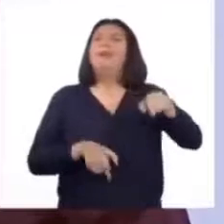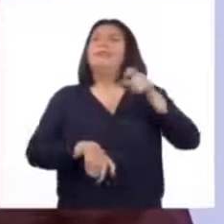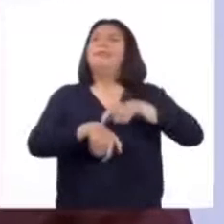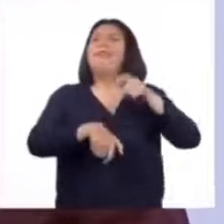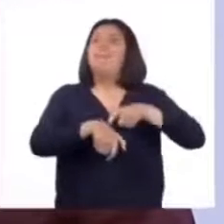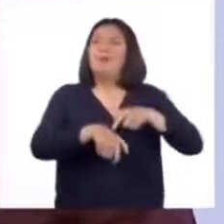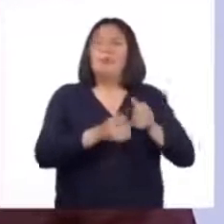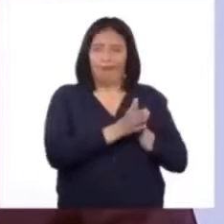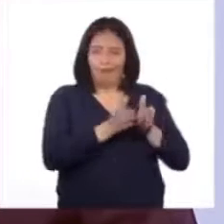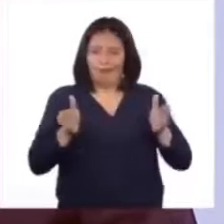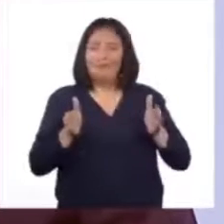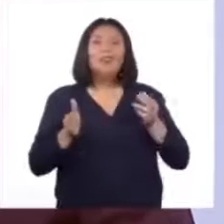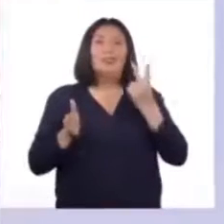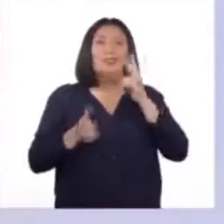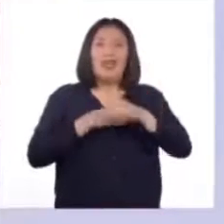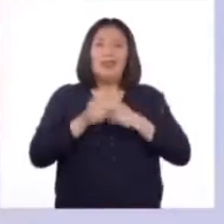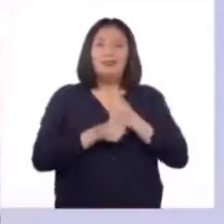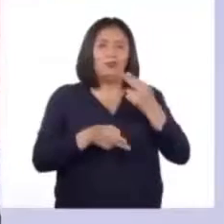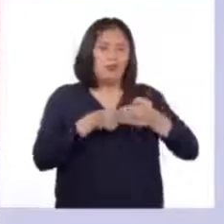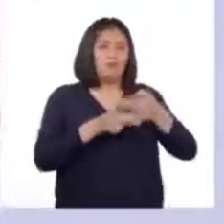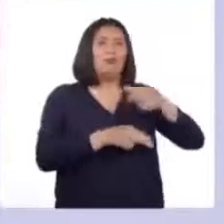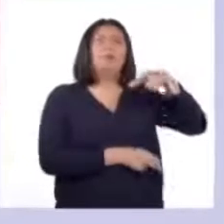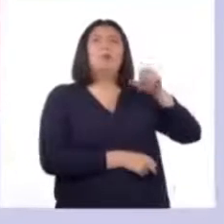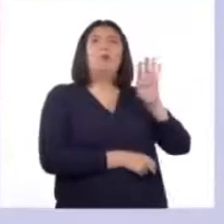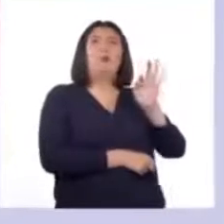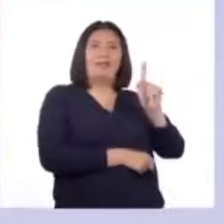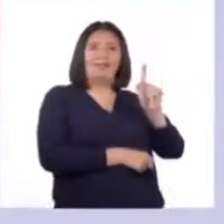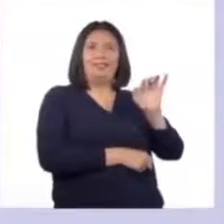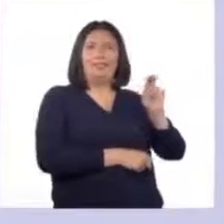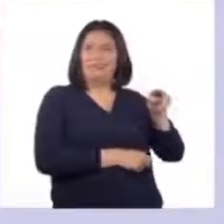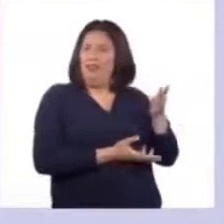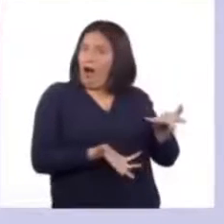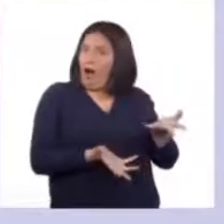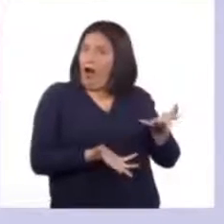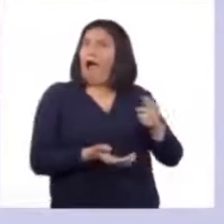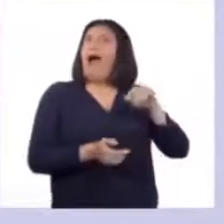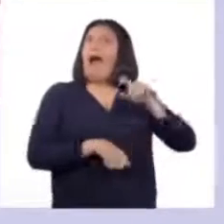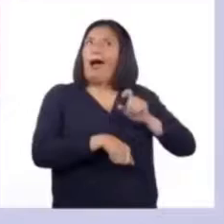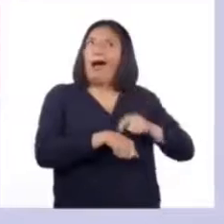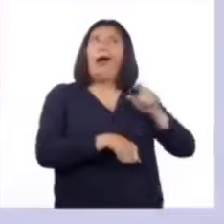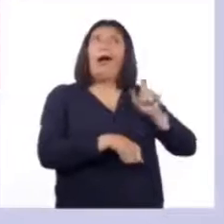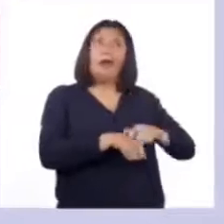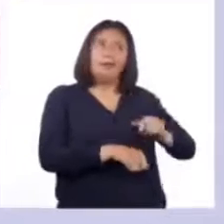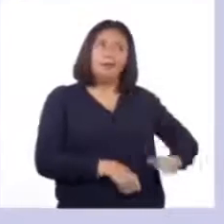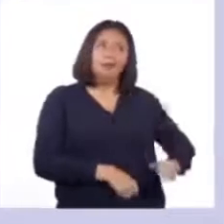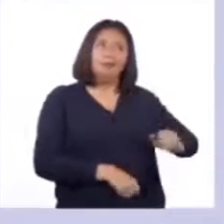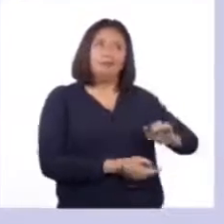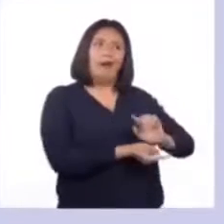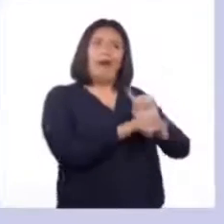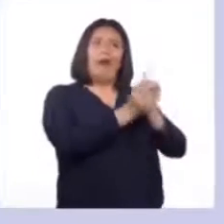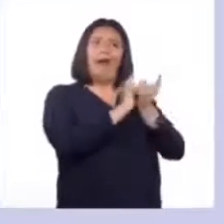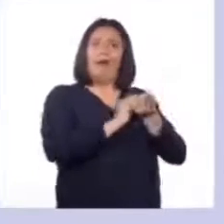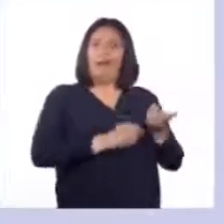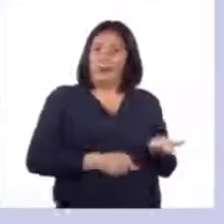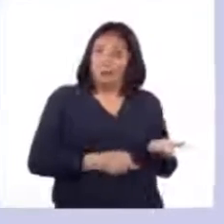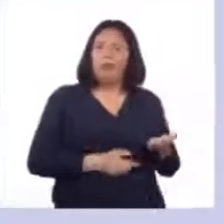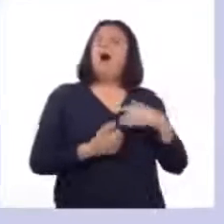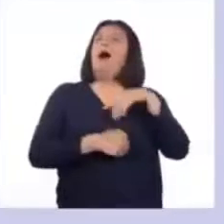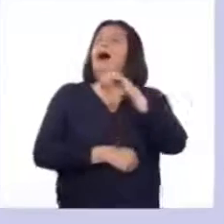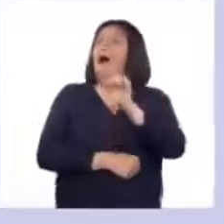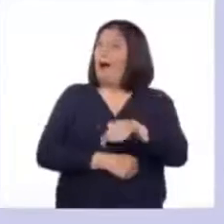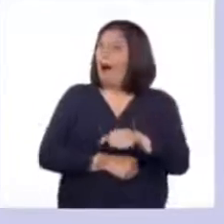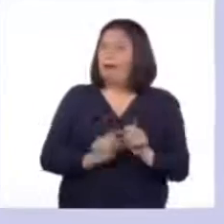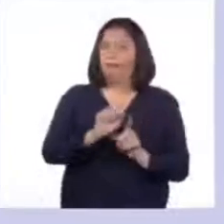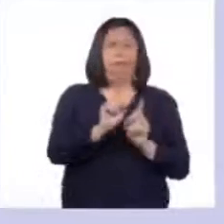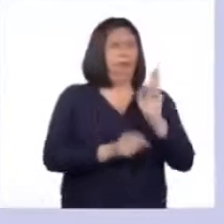llama pubertad. La pubertad, entonces, es una etapa de cambios. Profesor, hay muchas